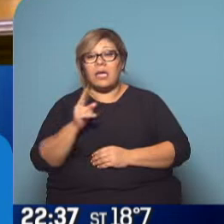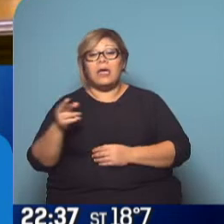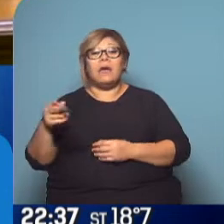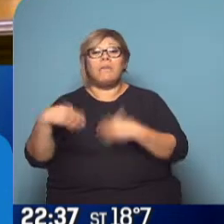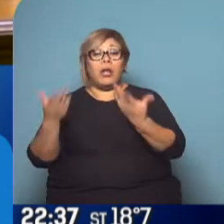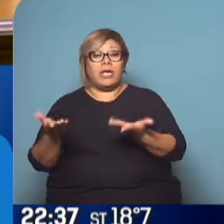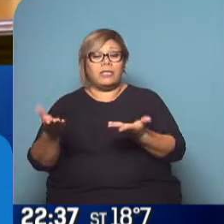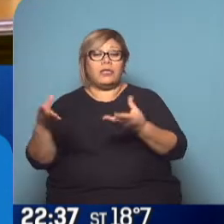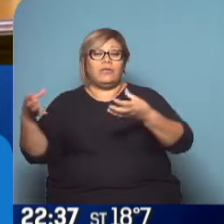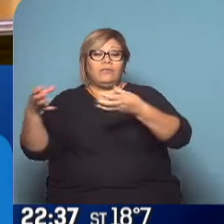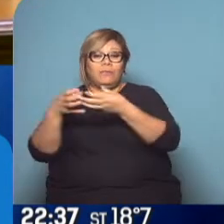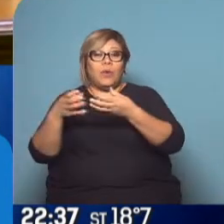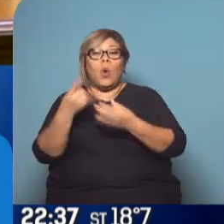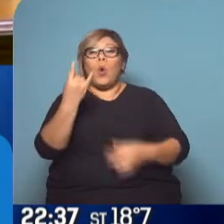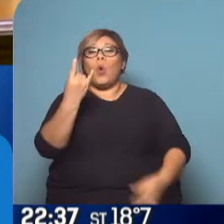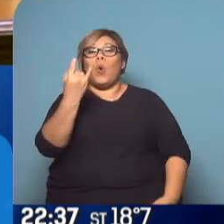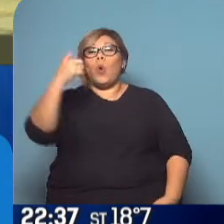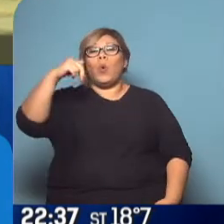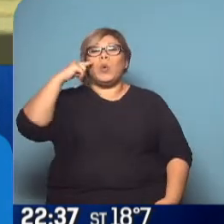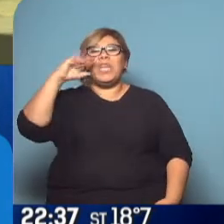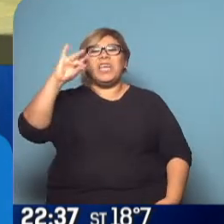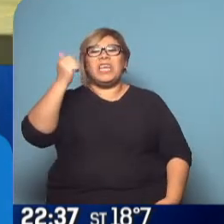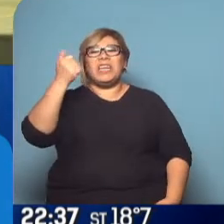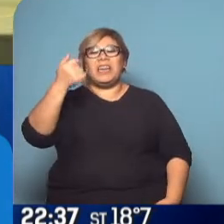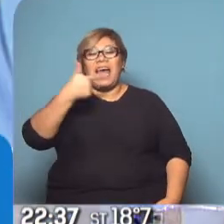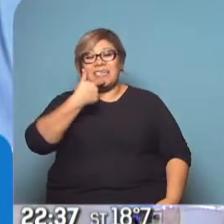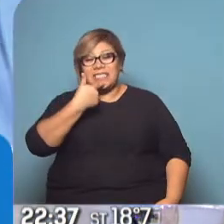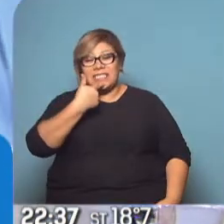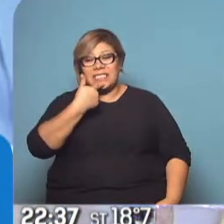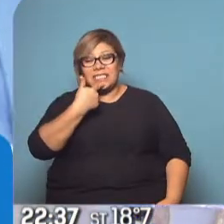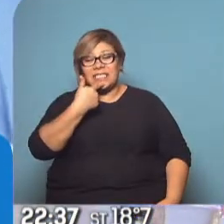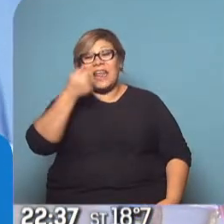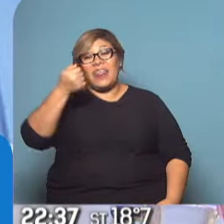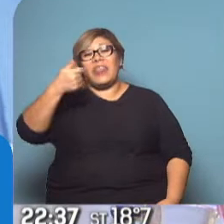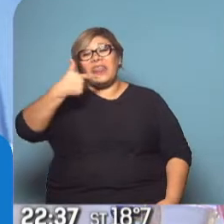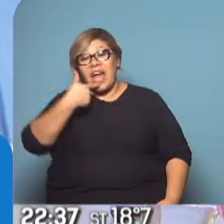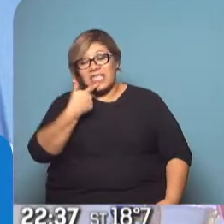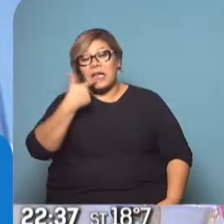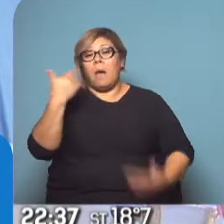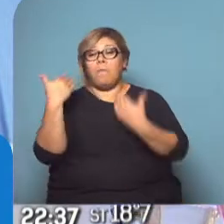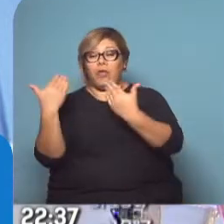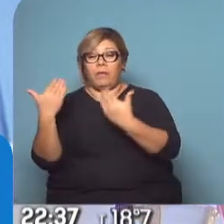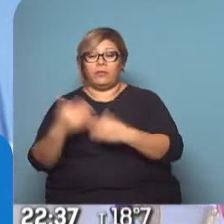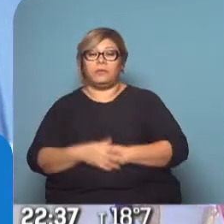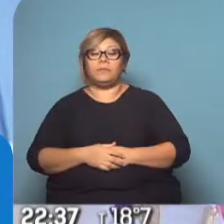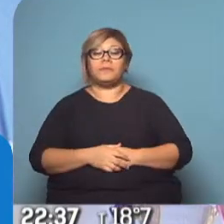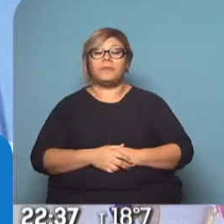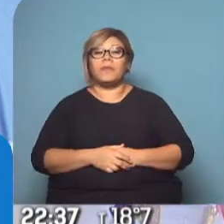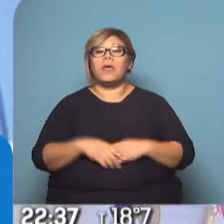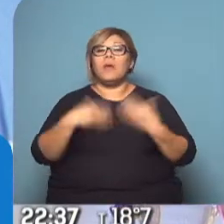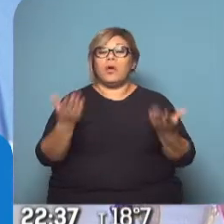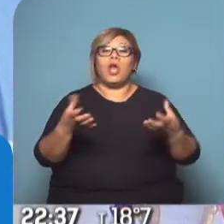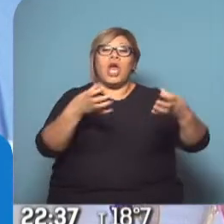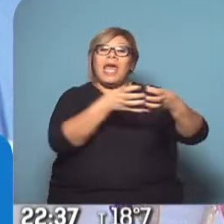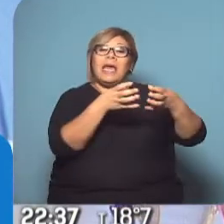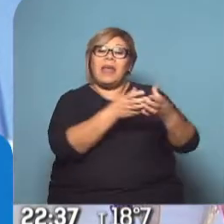dentro del informe las palabras de Pablo Iglesias. Las dos definiciones tomo de lo que escuchábamos de que se logró frenar la derecha